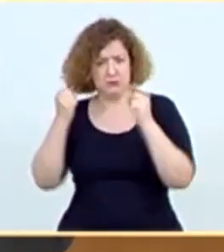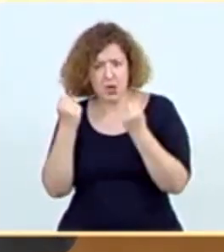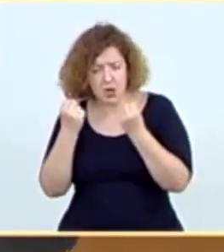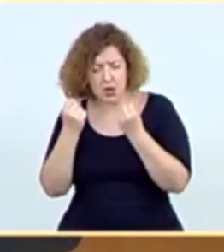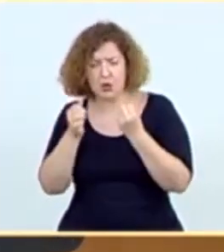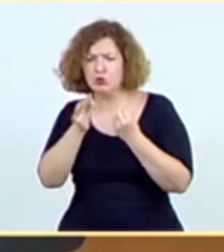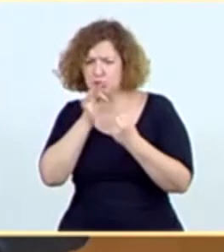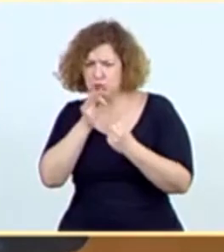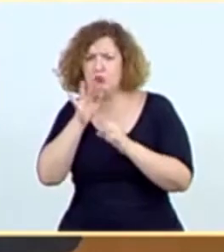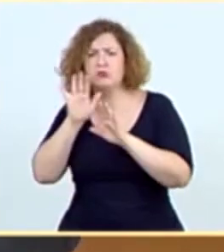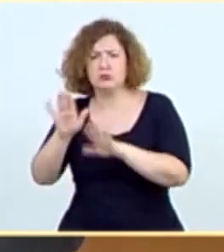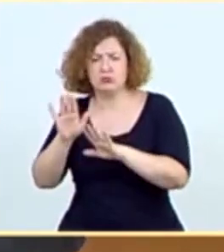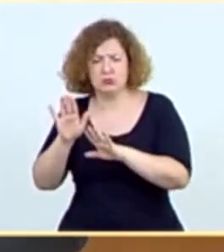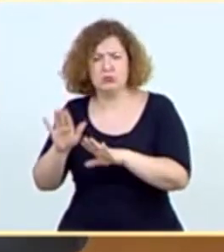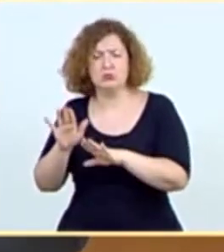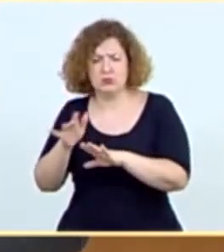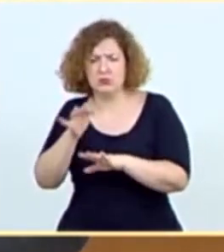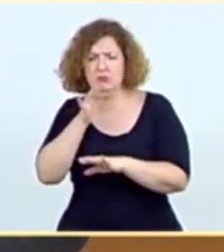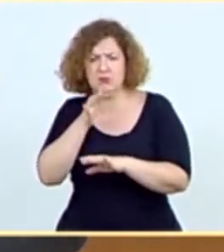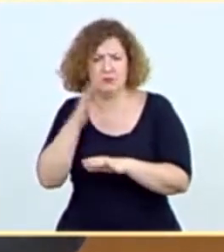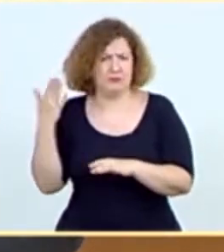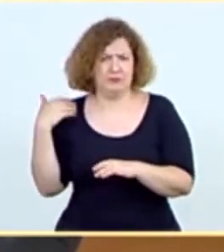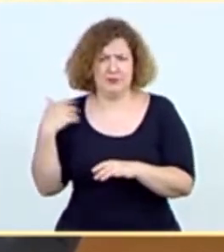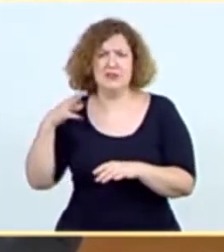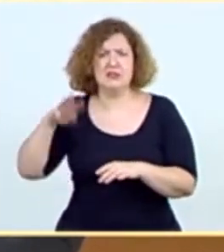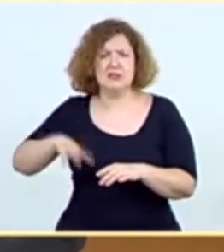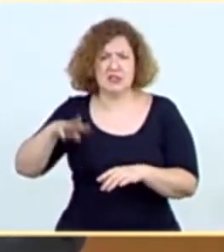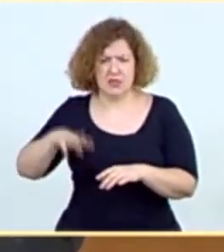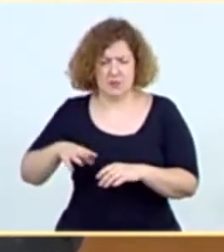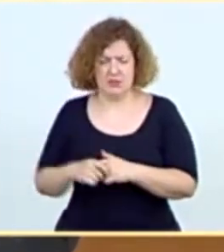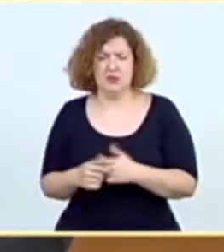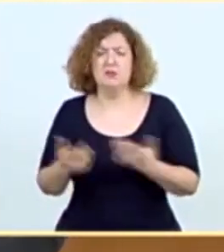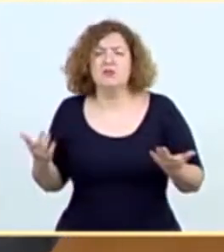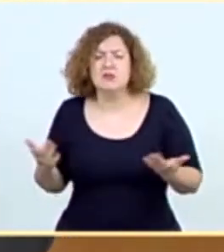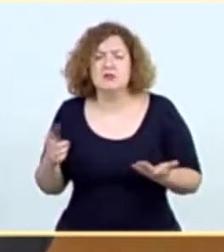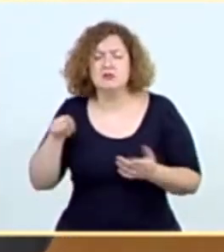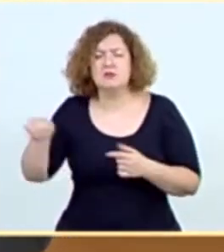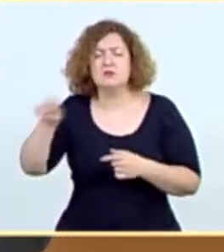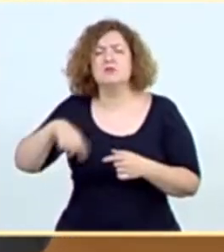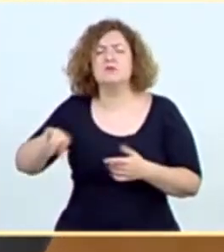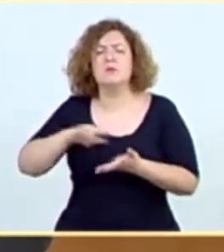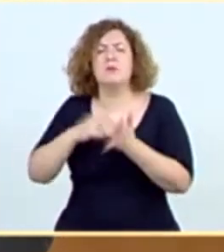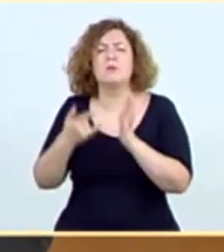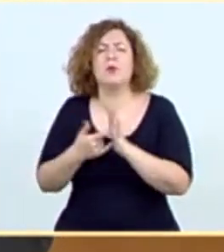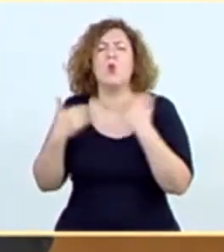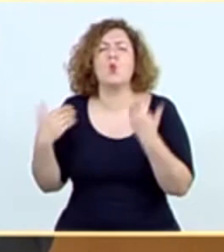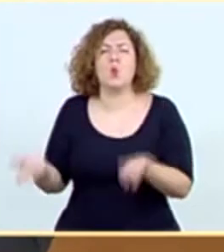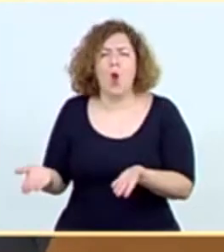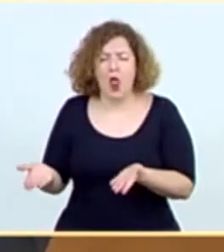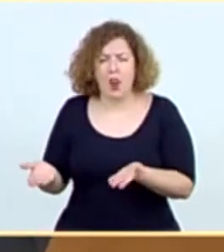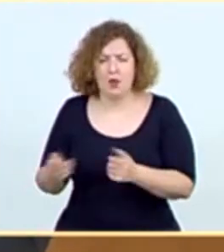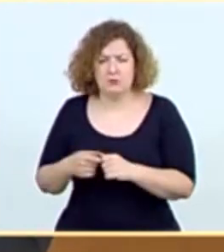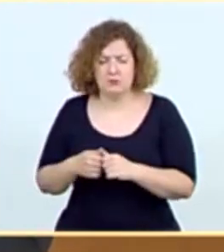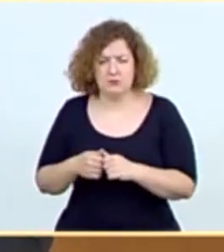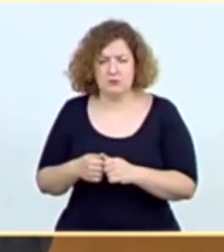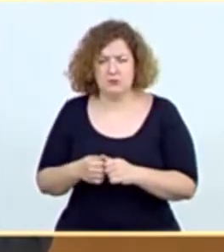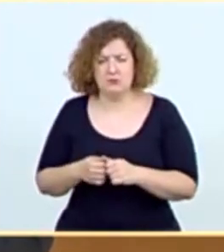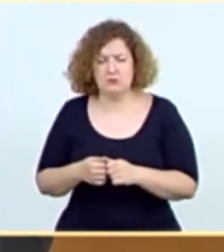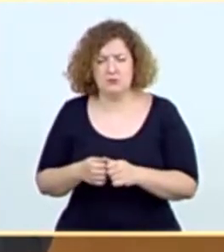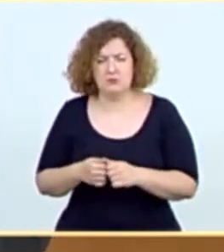siguen confinados en ellas desde hace tres meses. ¿Qué plan tiene al respecto?